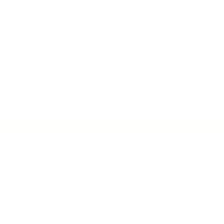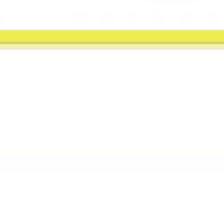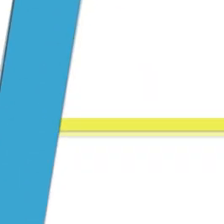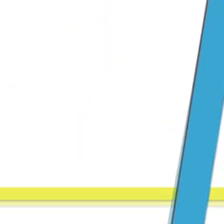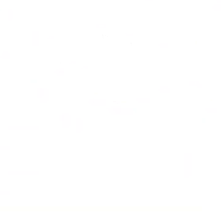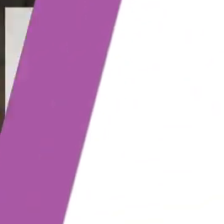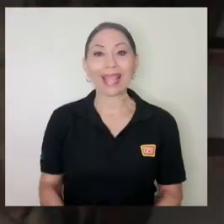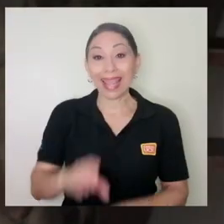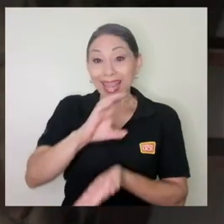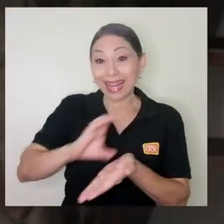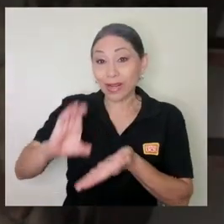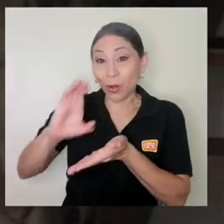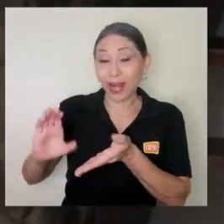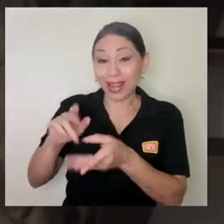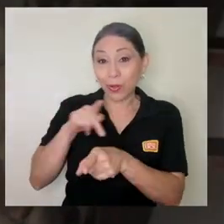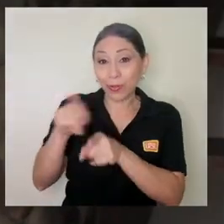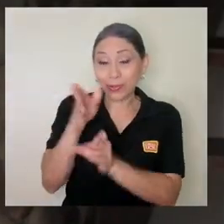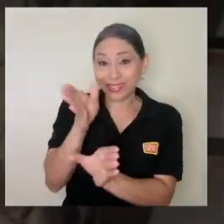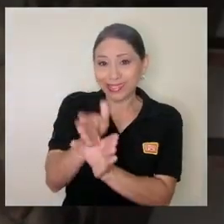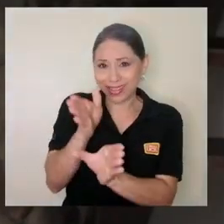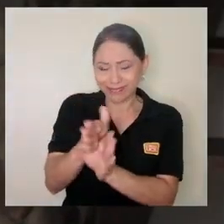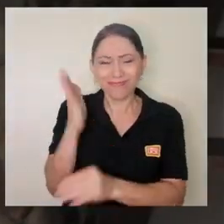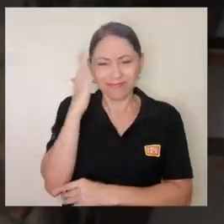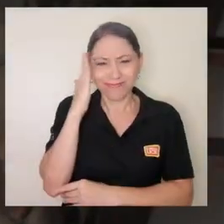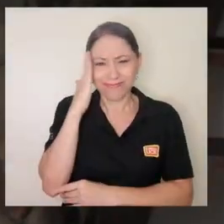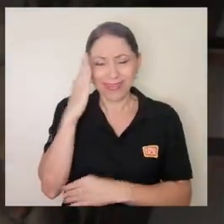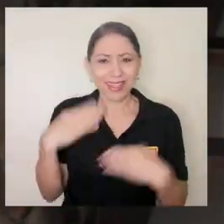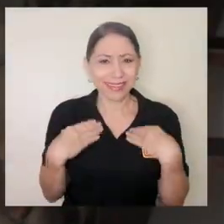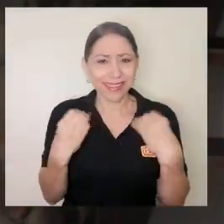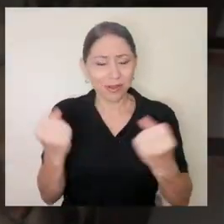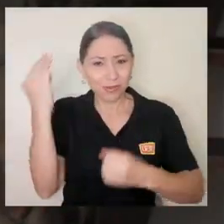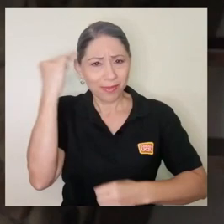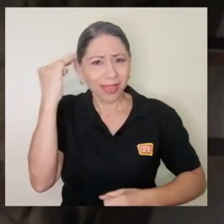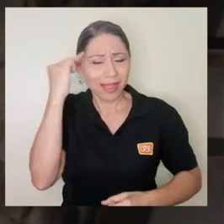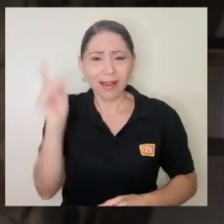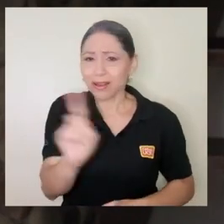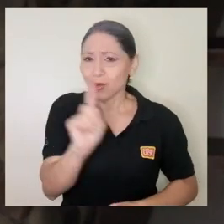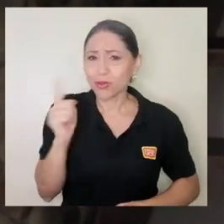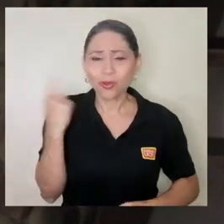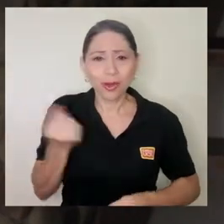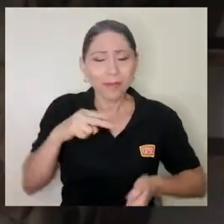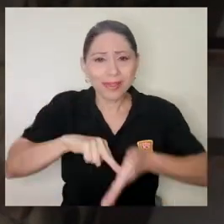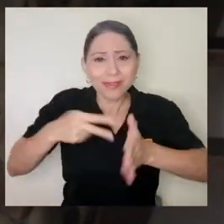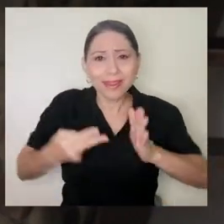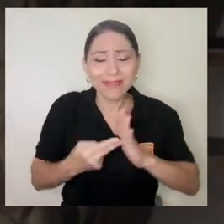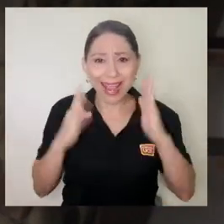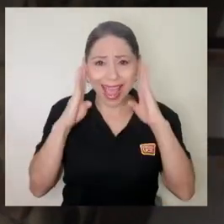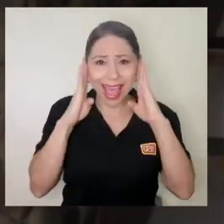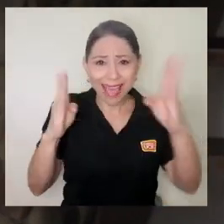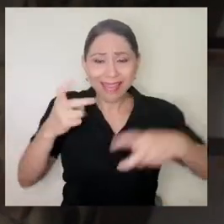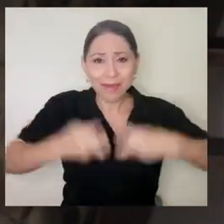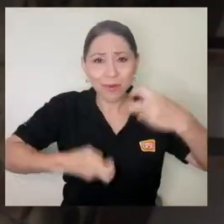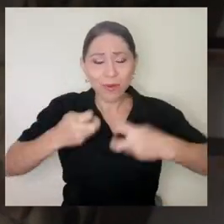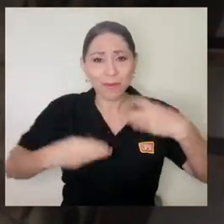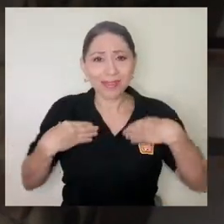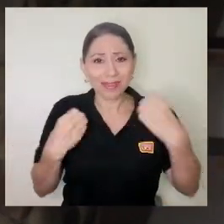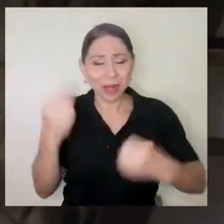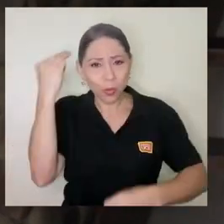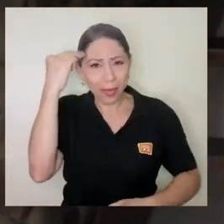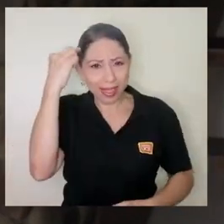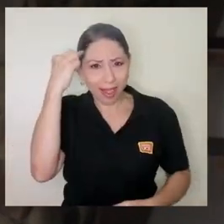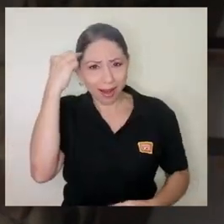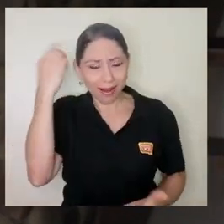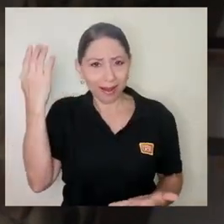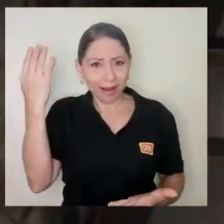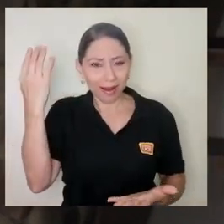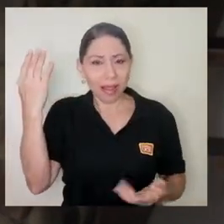en el colegio tenemos claro que la salud mental no solamente se trata de atender problemas de salud mental sino de